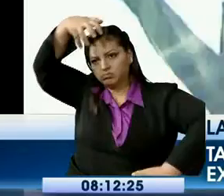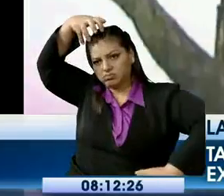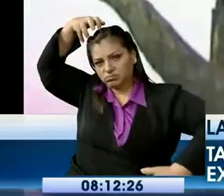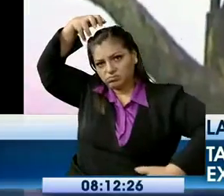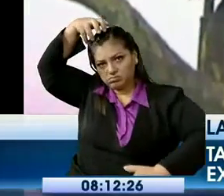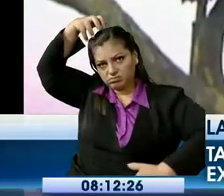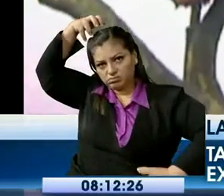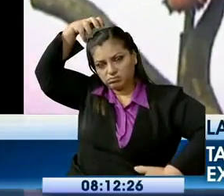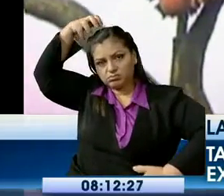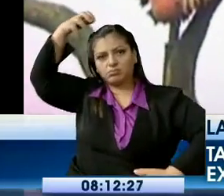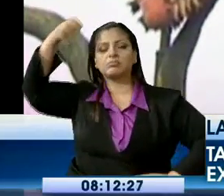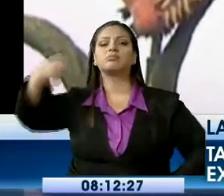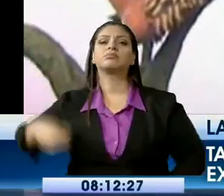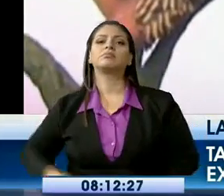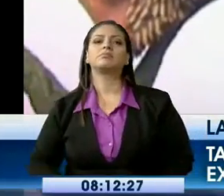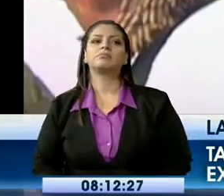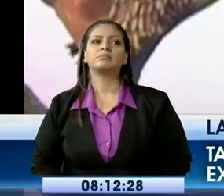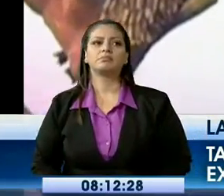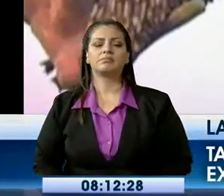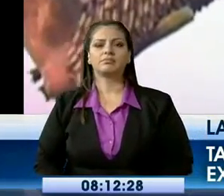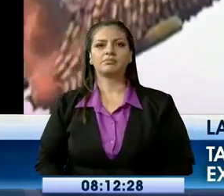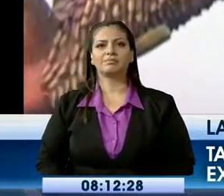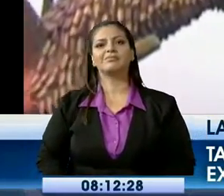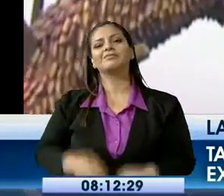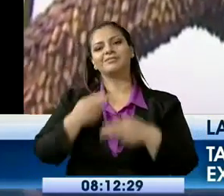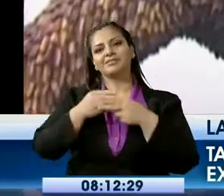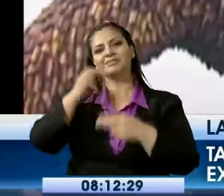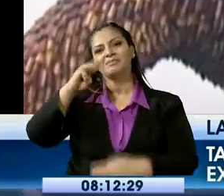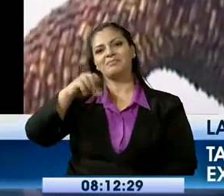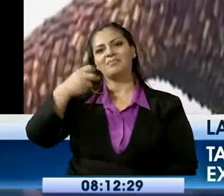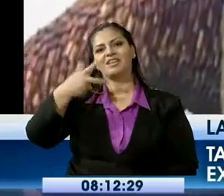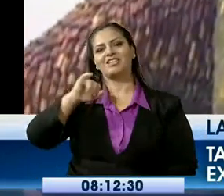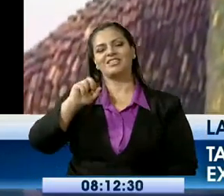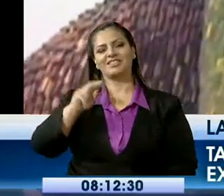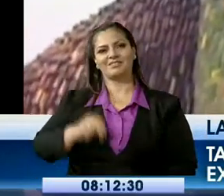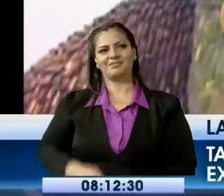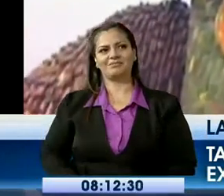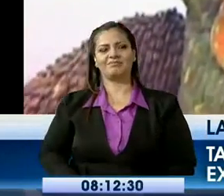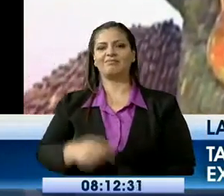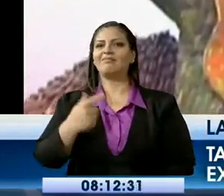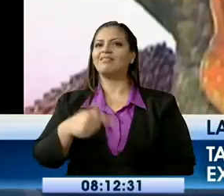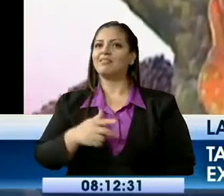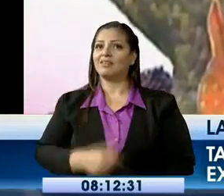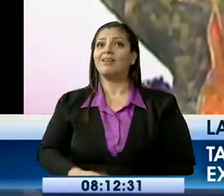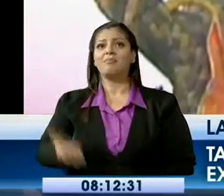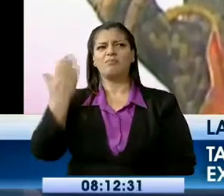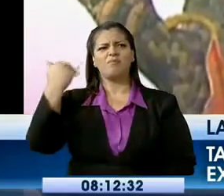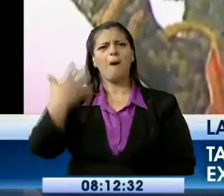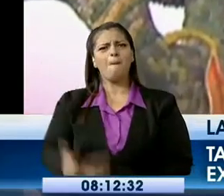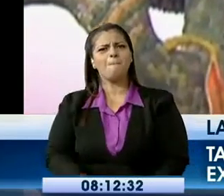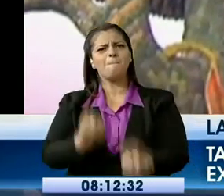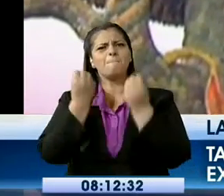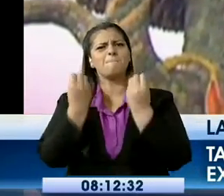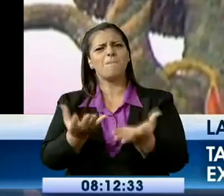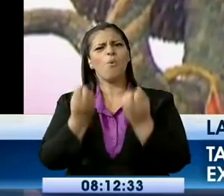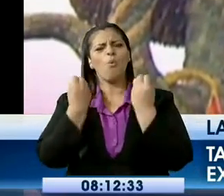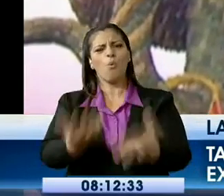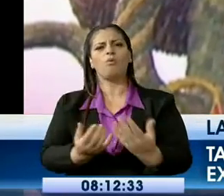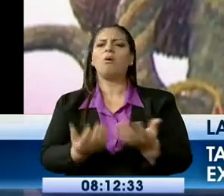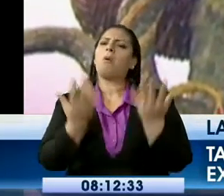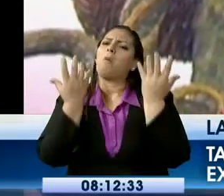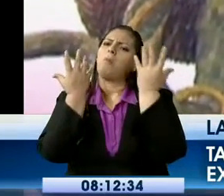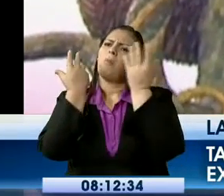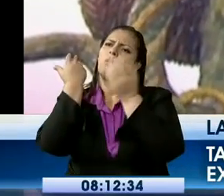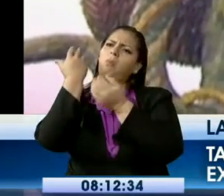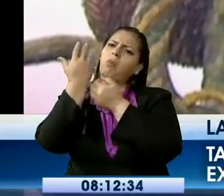Se trata del travieso Monomachín, un primate que también se encuentra en vía de extinción. Llama la atención